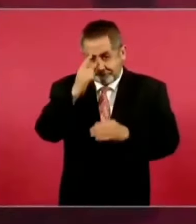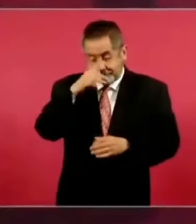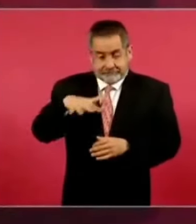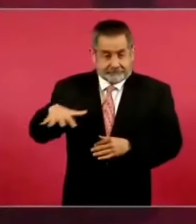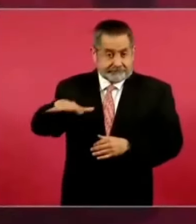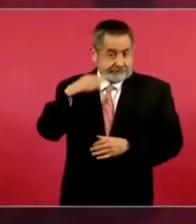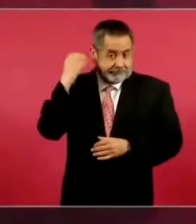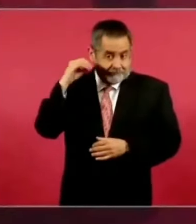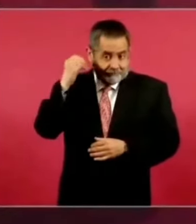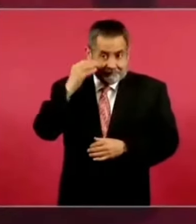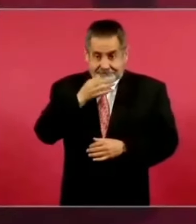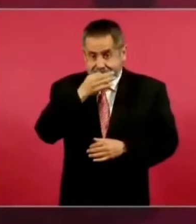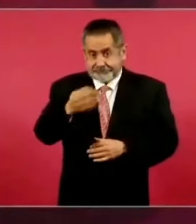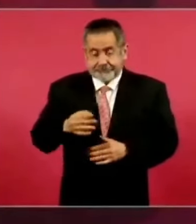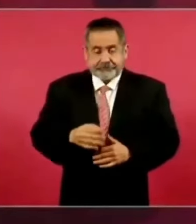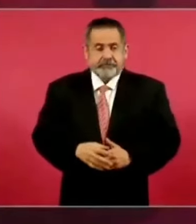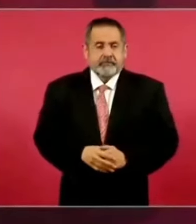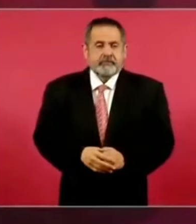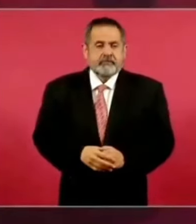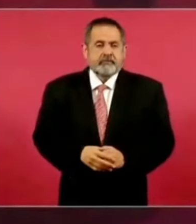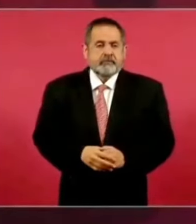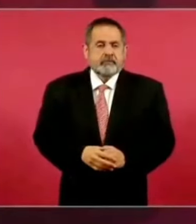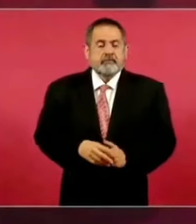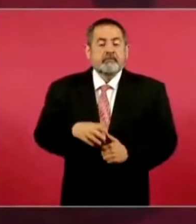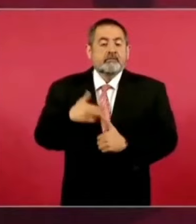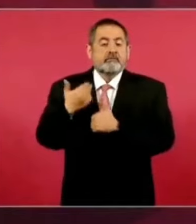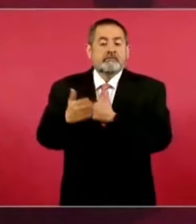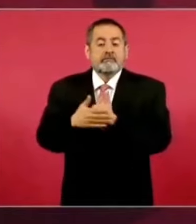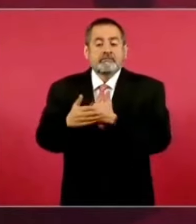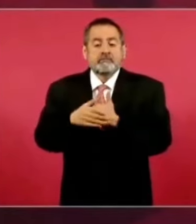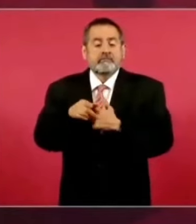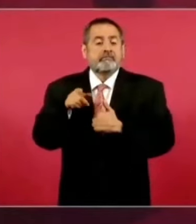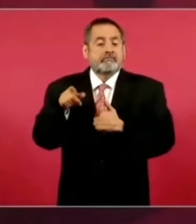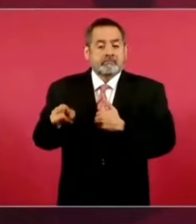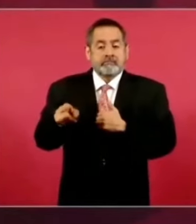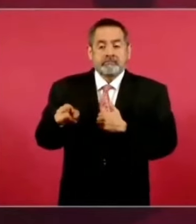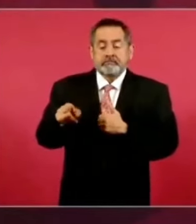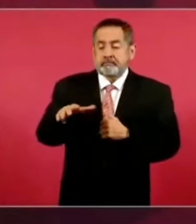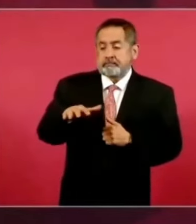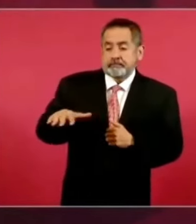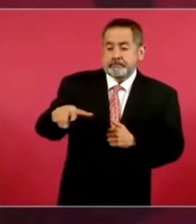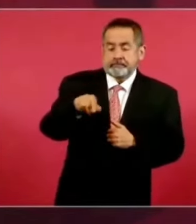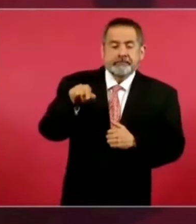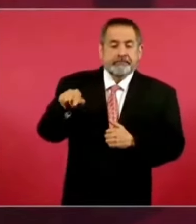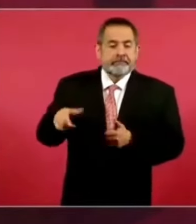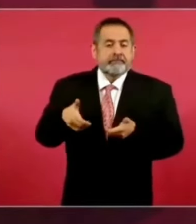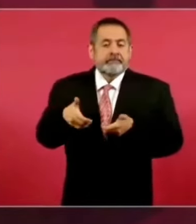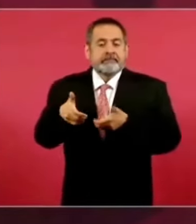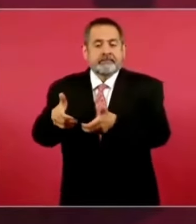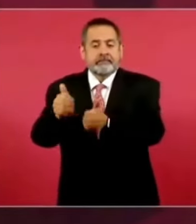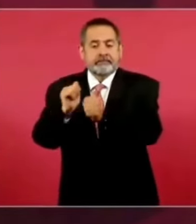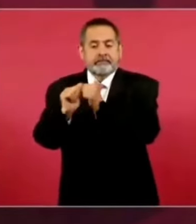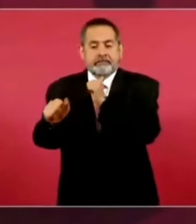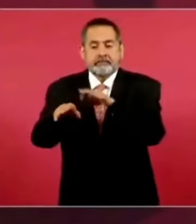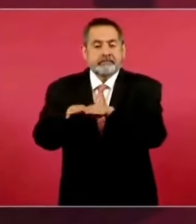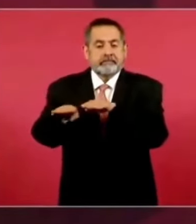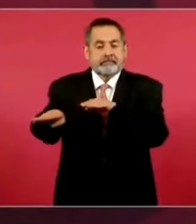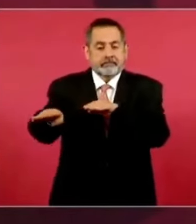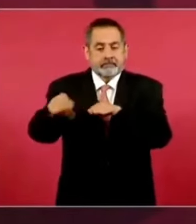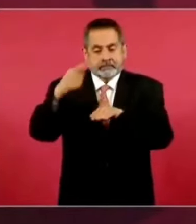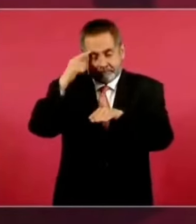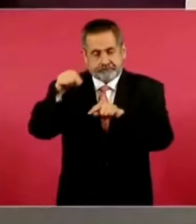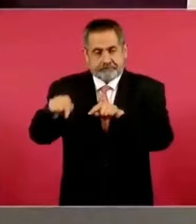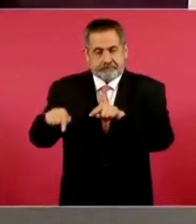Ahora vamos a inaugurar la carretera de Oaxaca